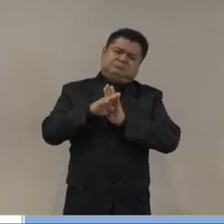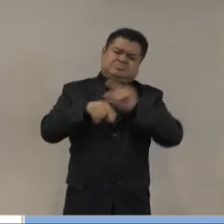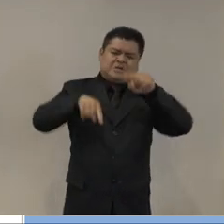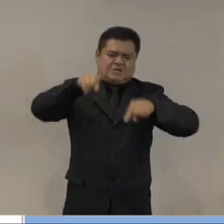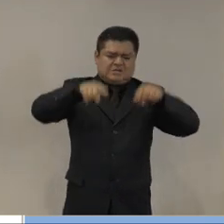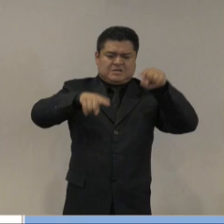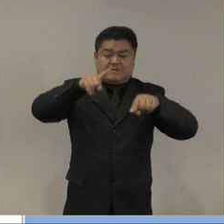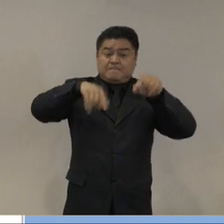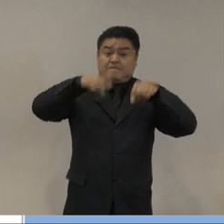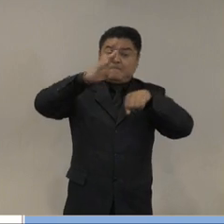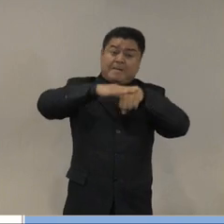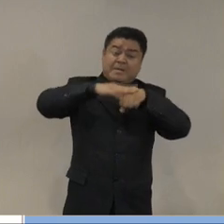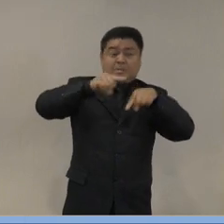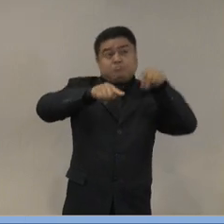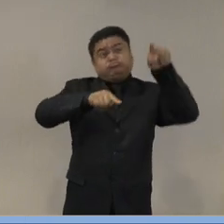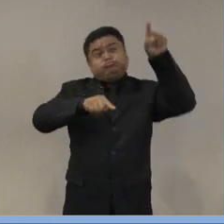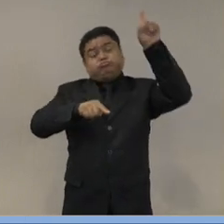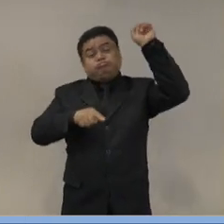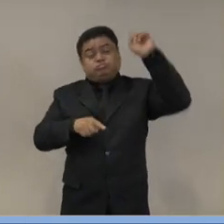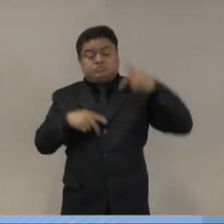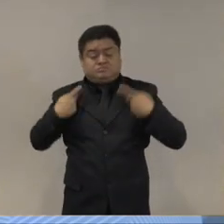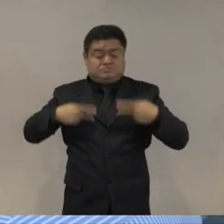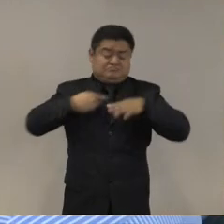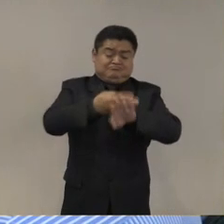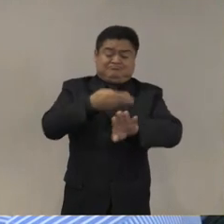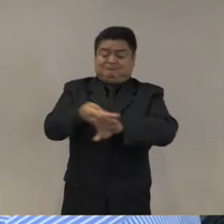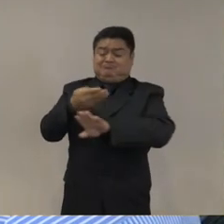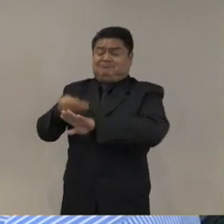violencia, y por lo tanto en los niveles de victimización.